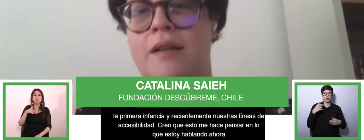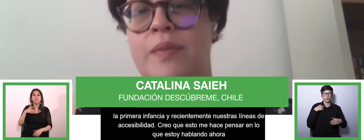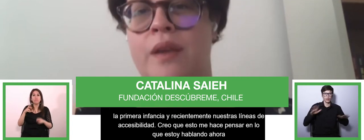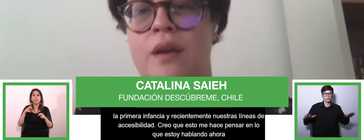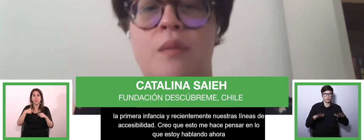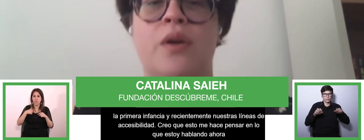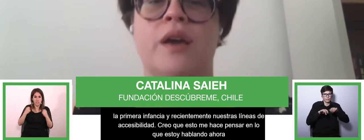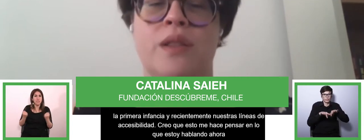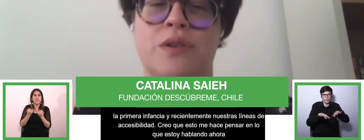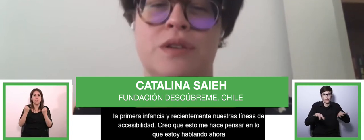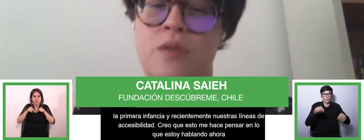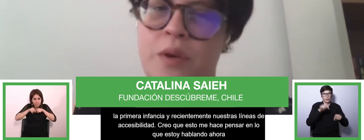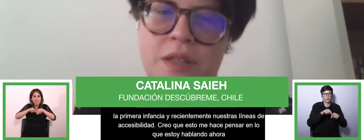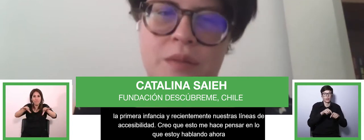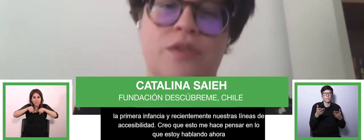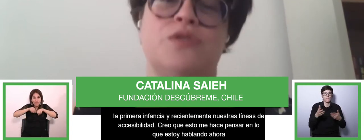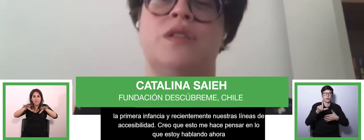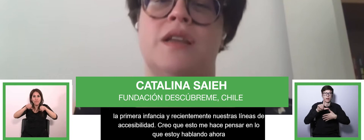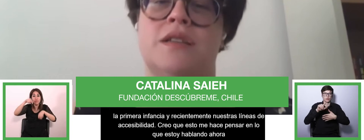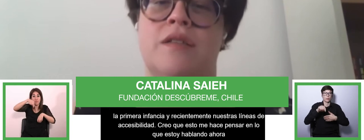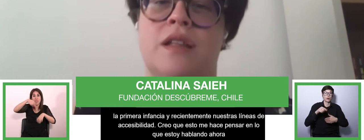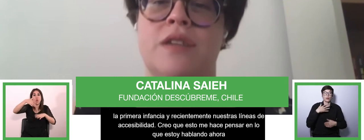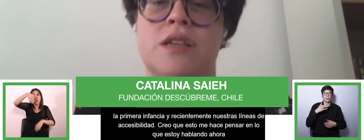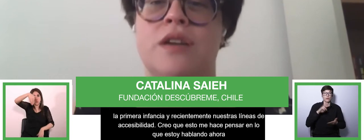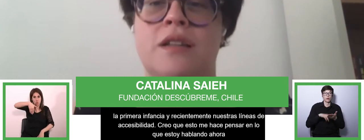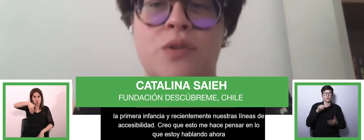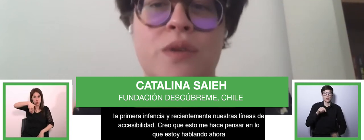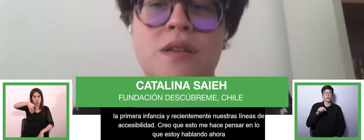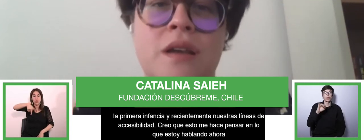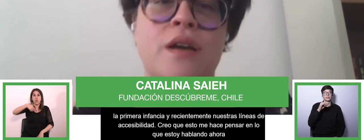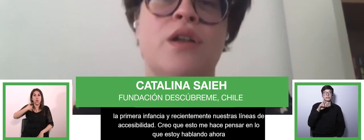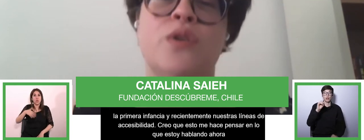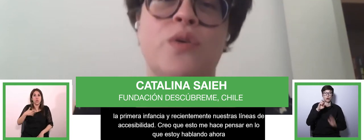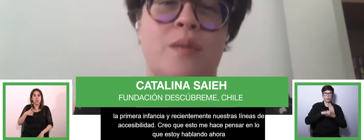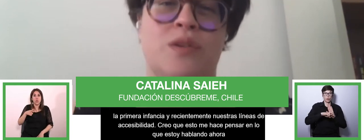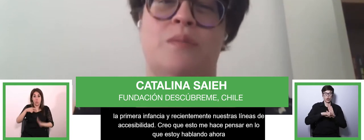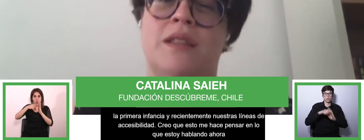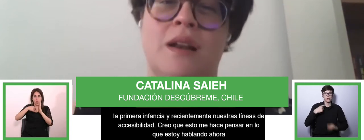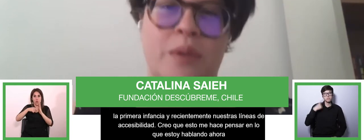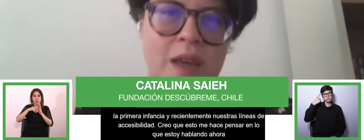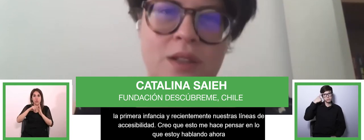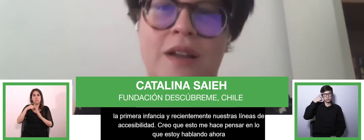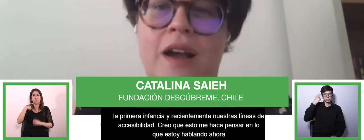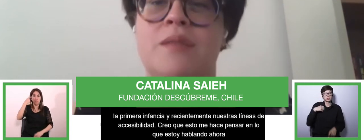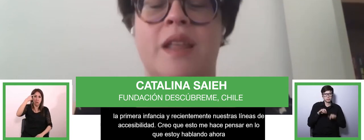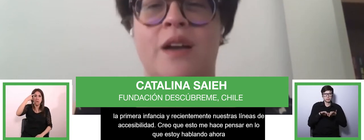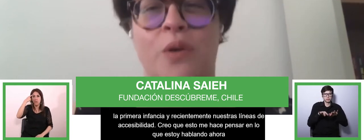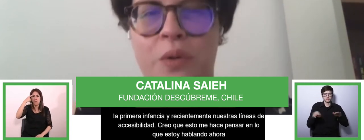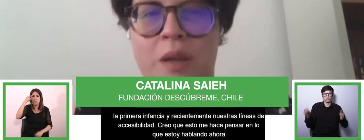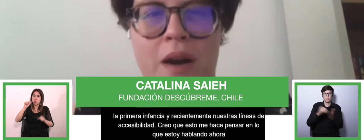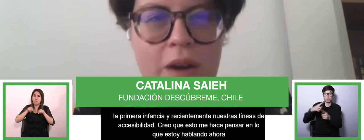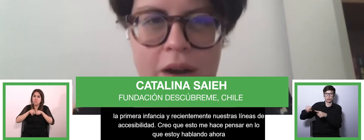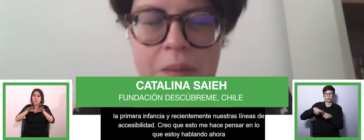en Latinoamérica, por lo que cuando Zero Project manifestó su interés en abrirse a otras latitudes, no dudamos en plantar el proyecto y